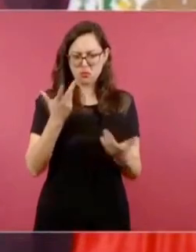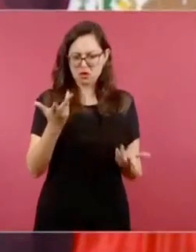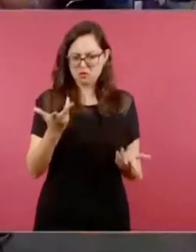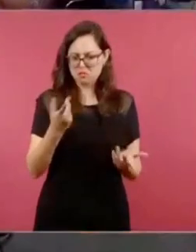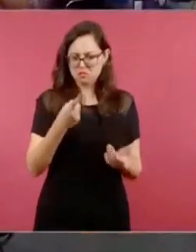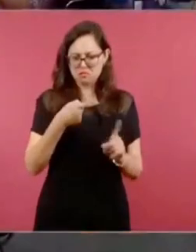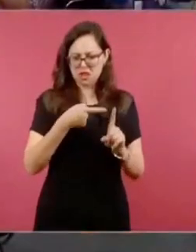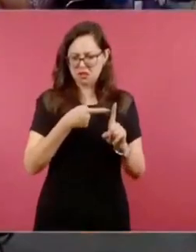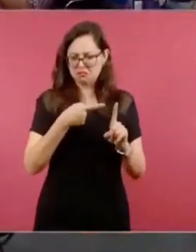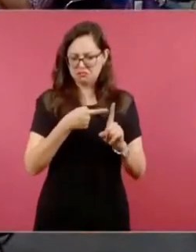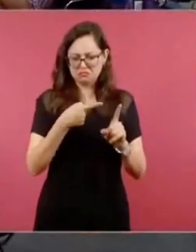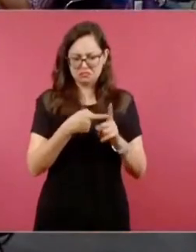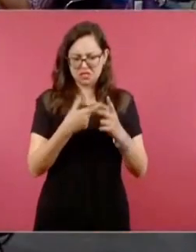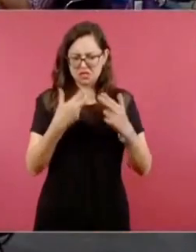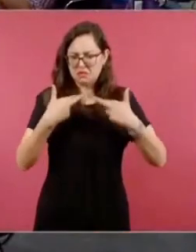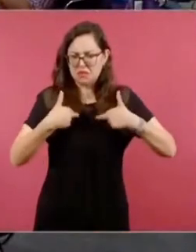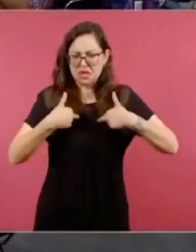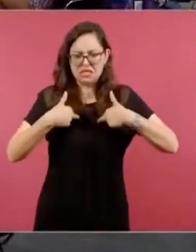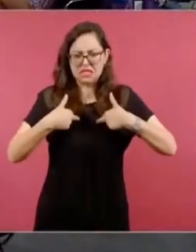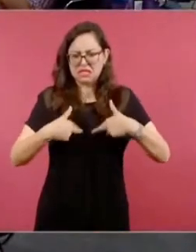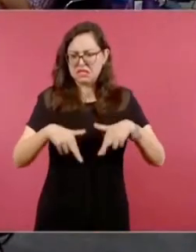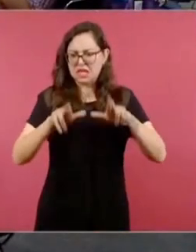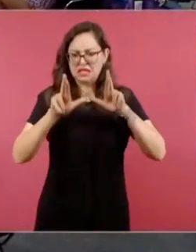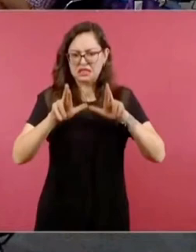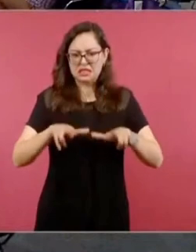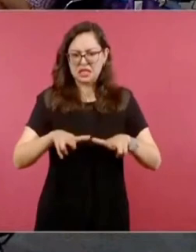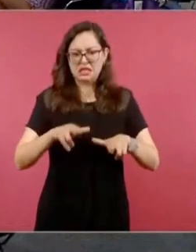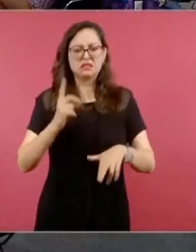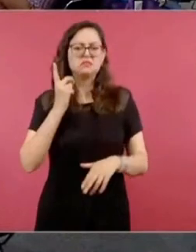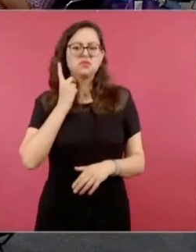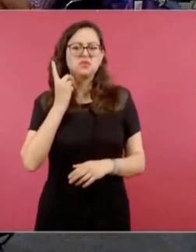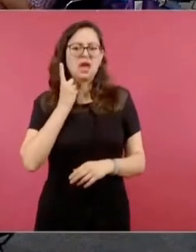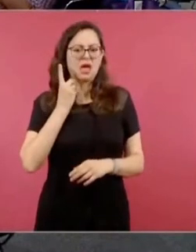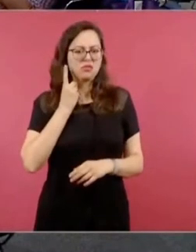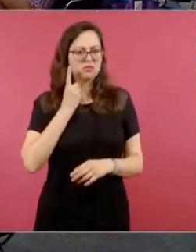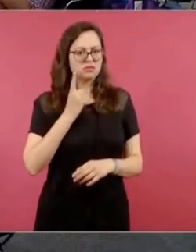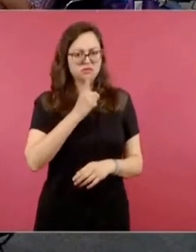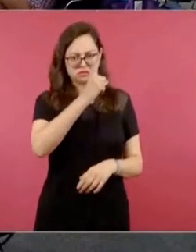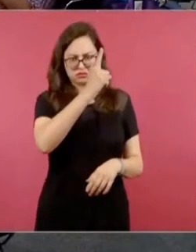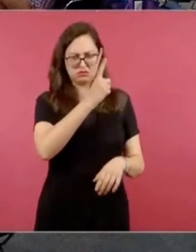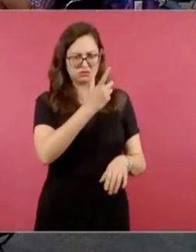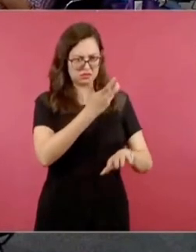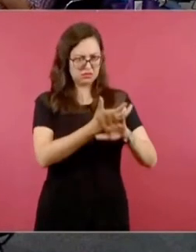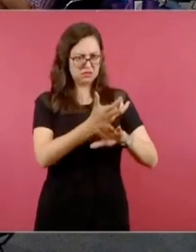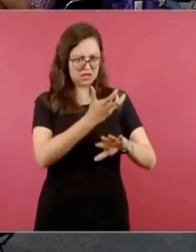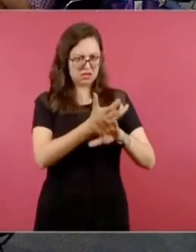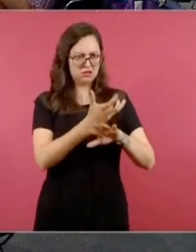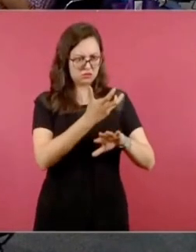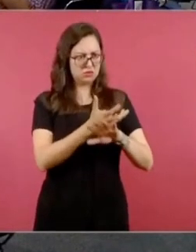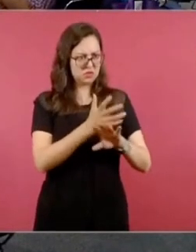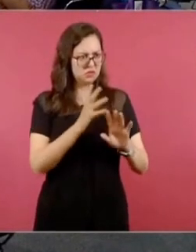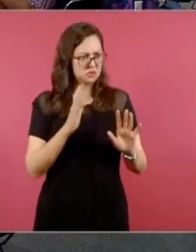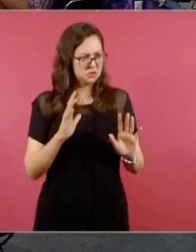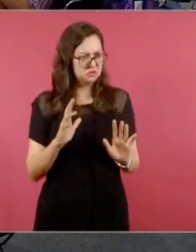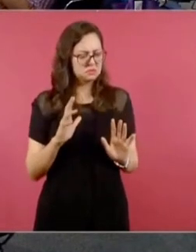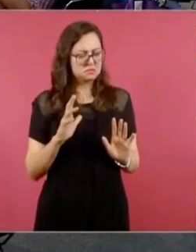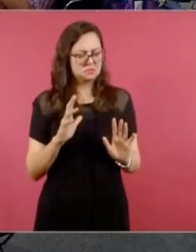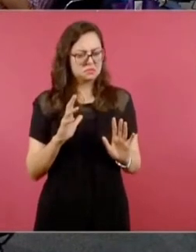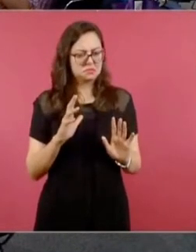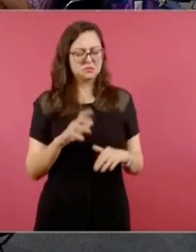representante de los diputados de la Cámara de Representantes,